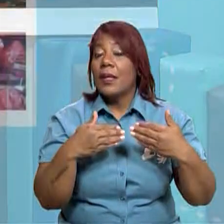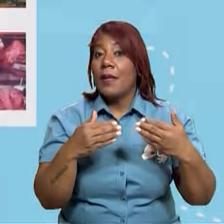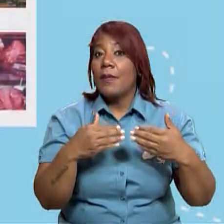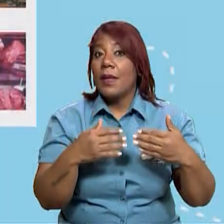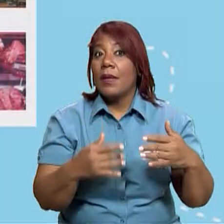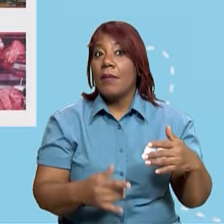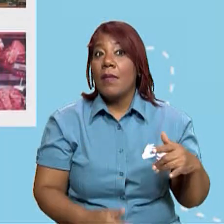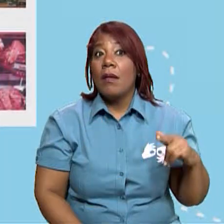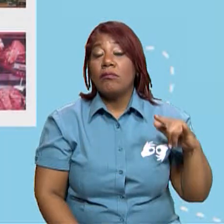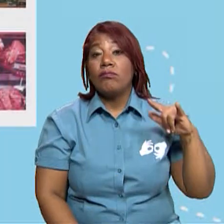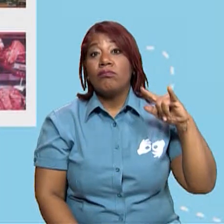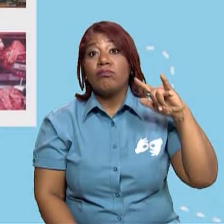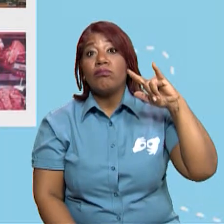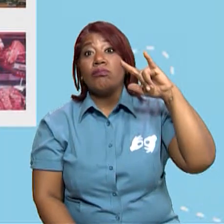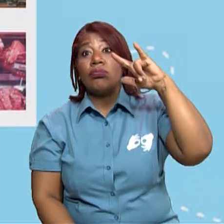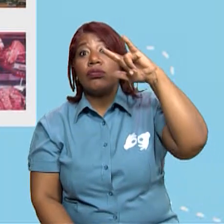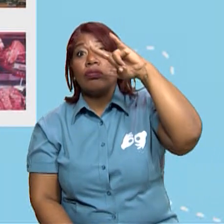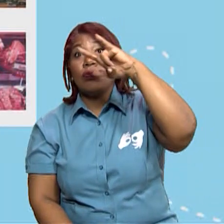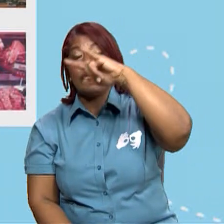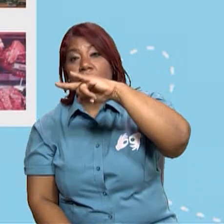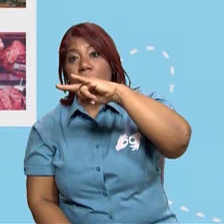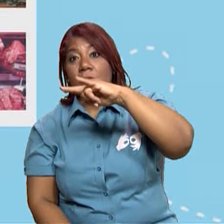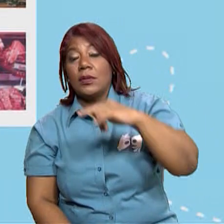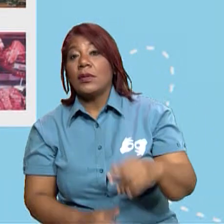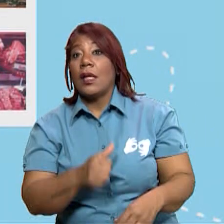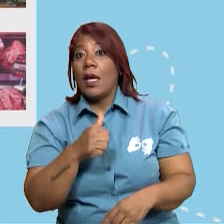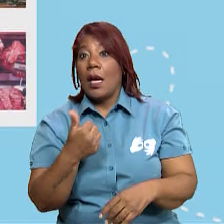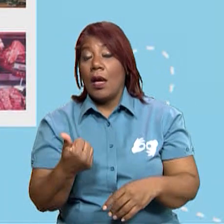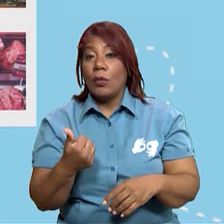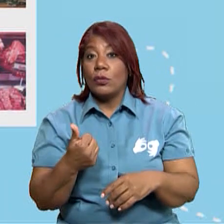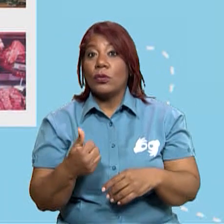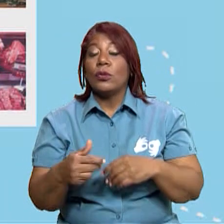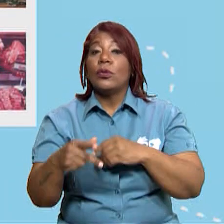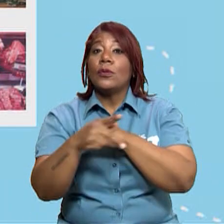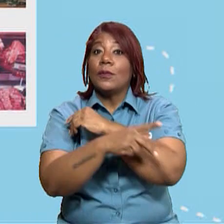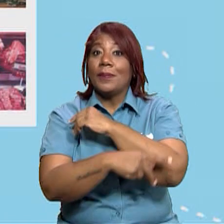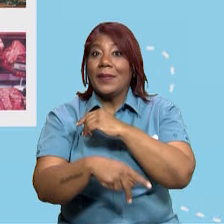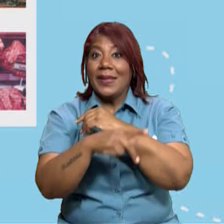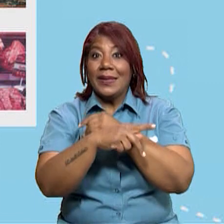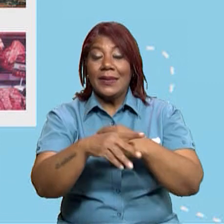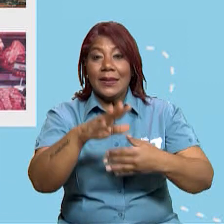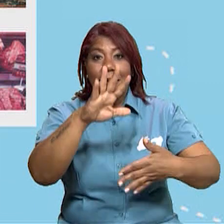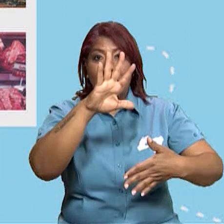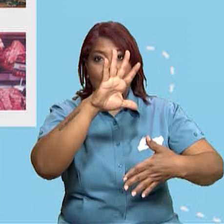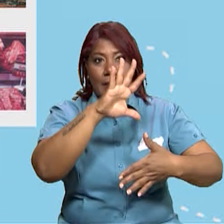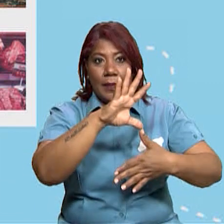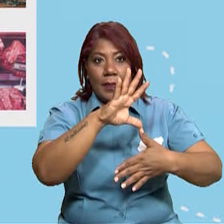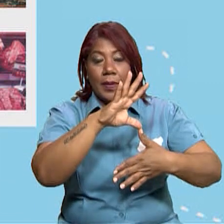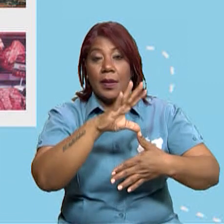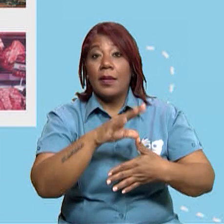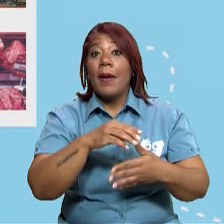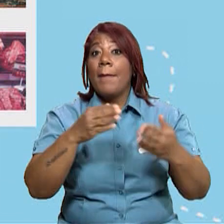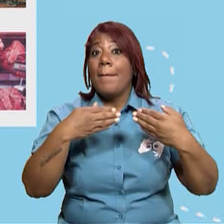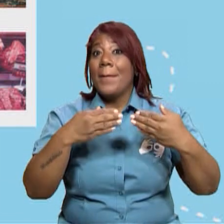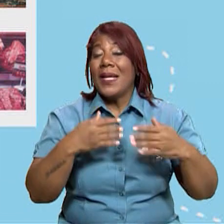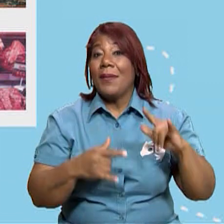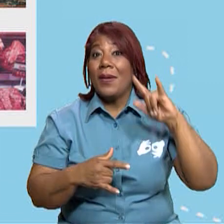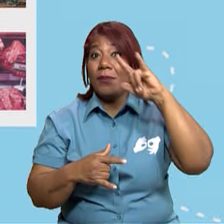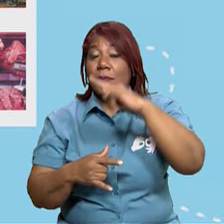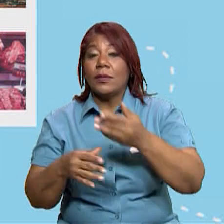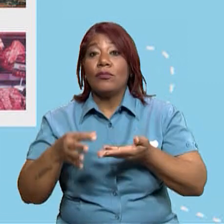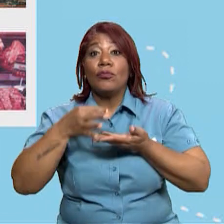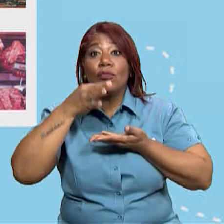países de América. Recuerda, la realidad es que Panamá exporta banano, café,